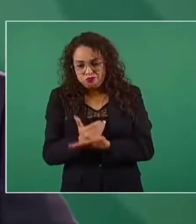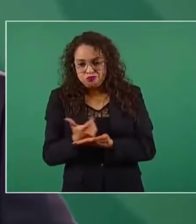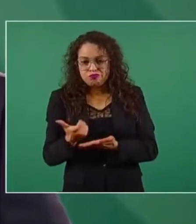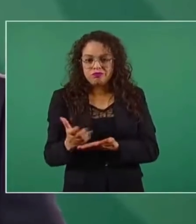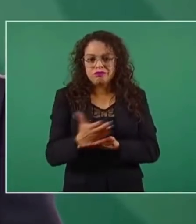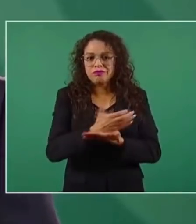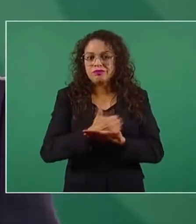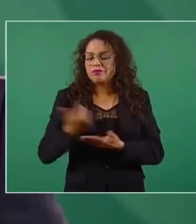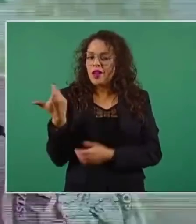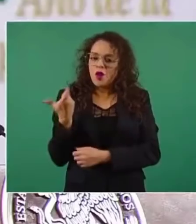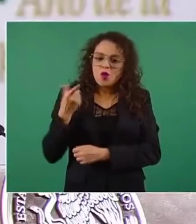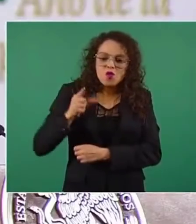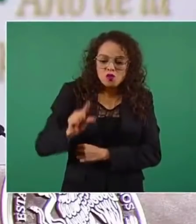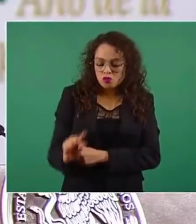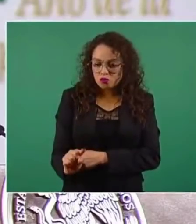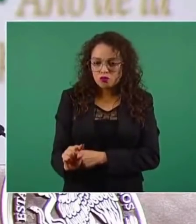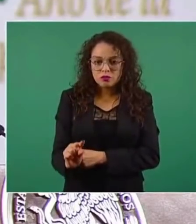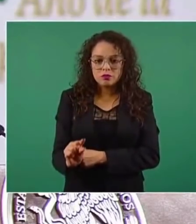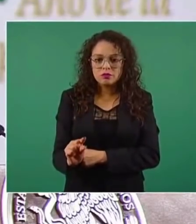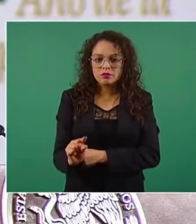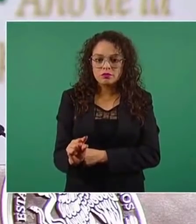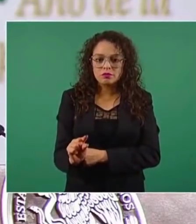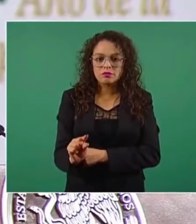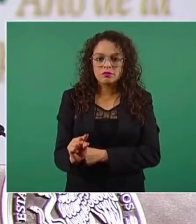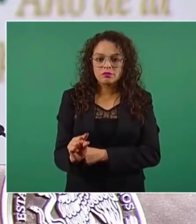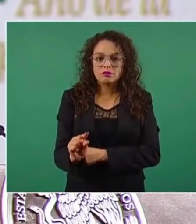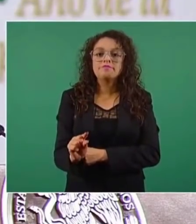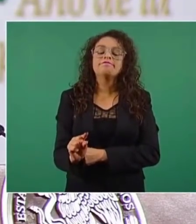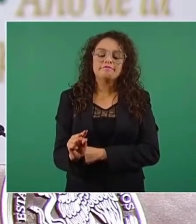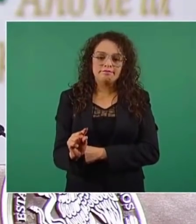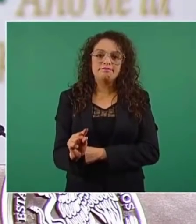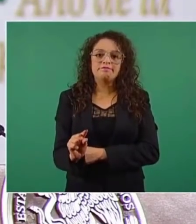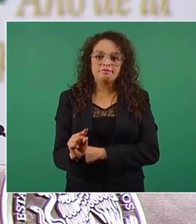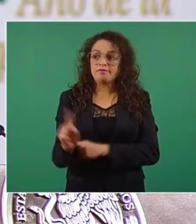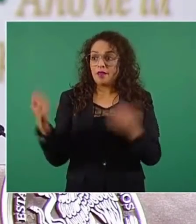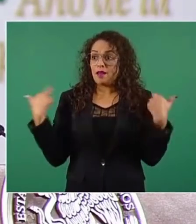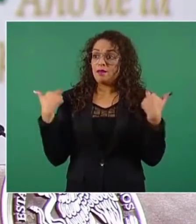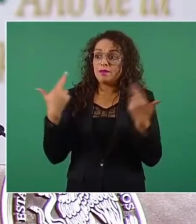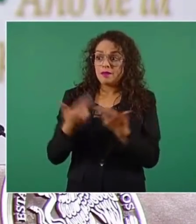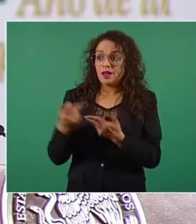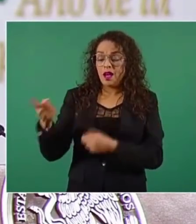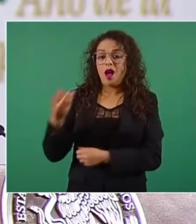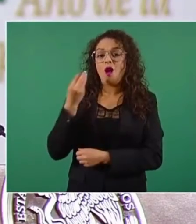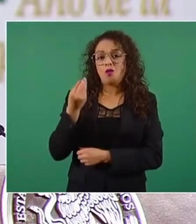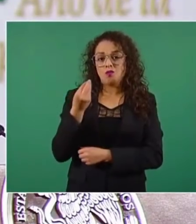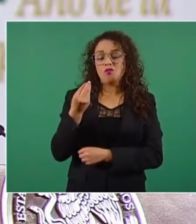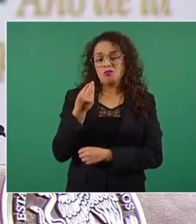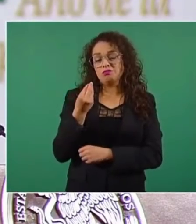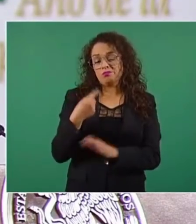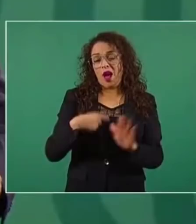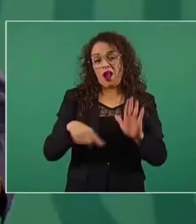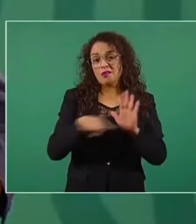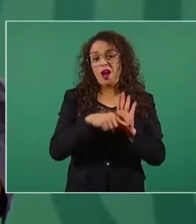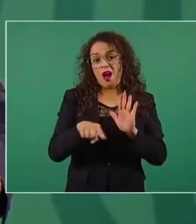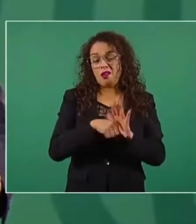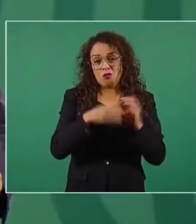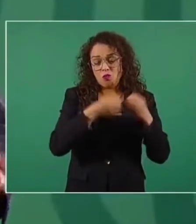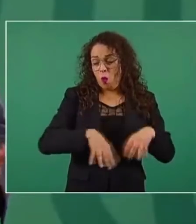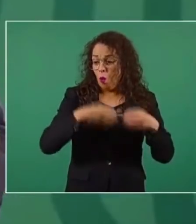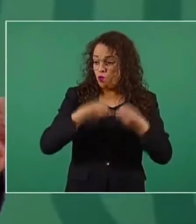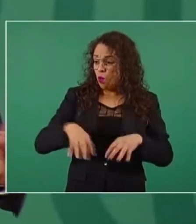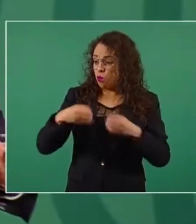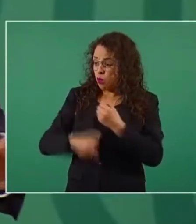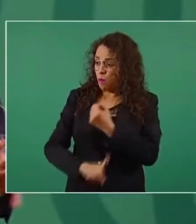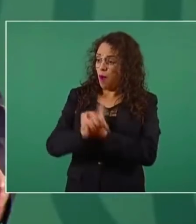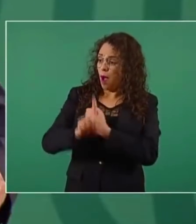hubo algunas acciones que perjudicaron a los trabajadores de la educación y que aquí en México no tuvimos,